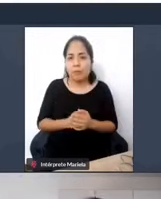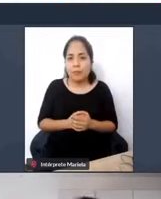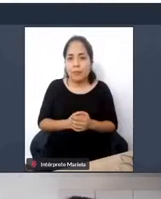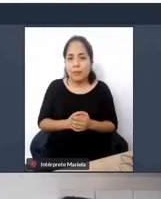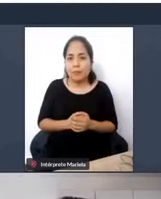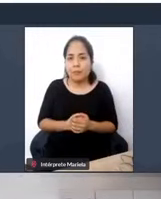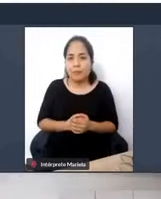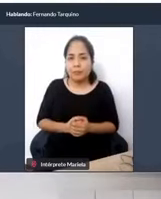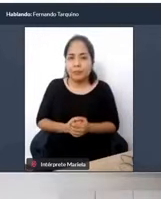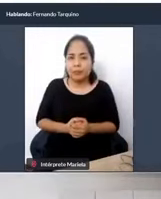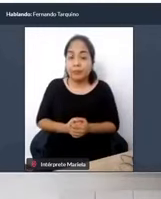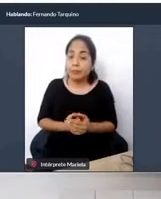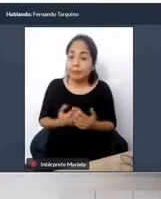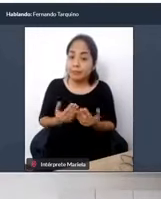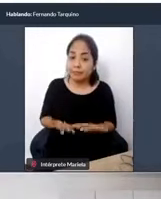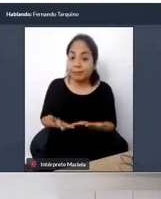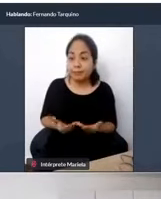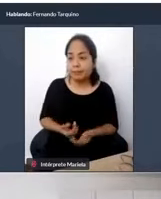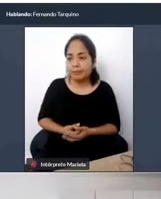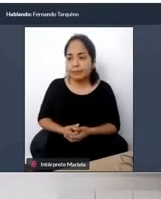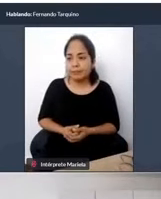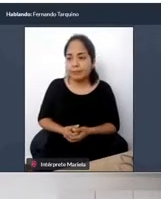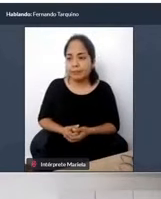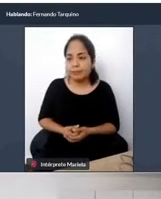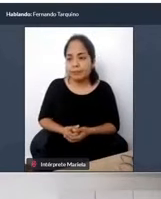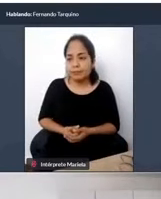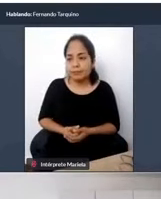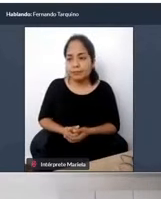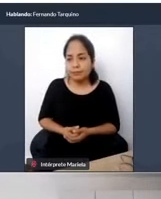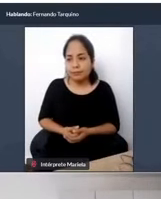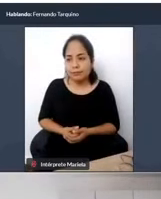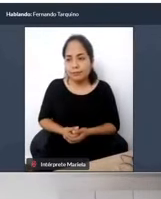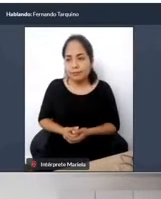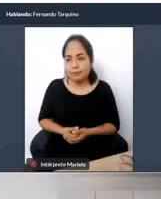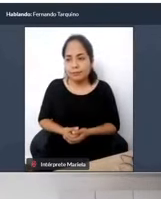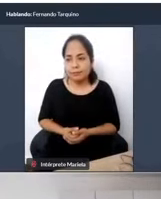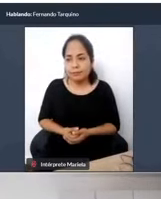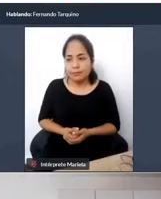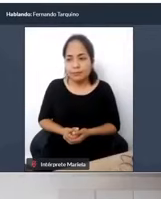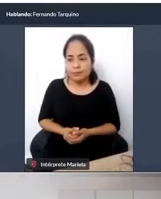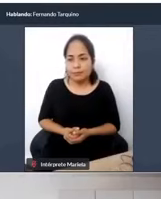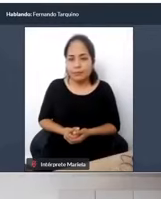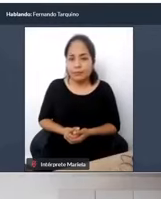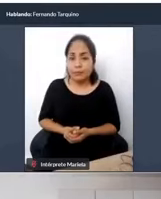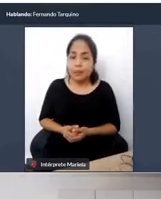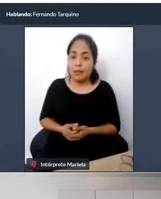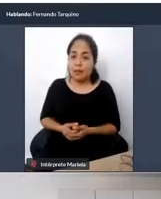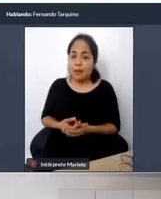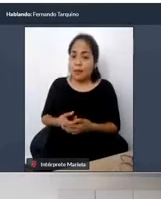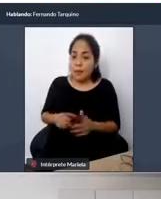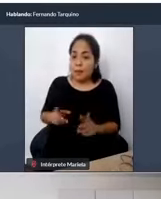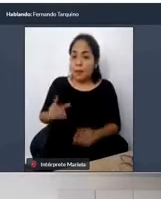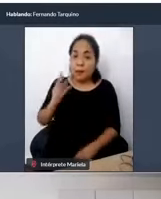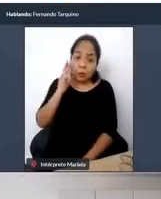Pero bueno, nosotros tenemos a veces, tenemos experiencias ahí